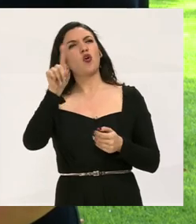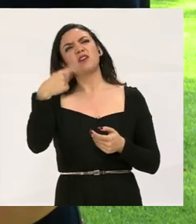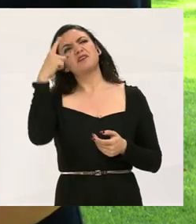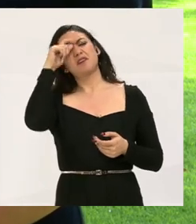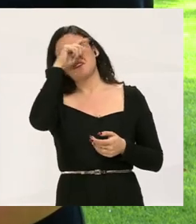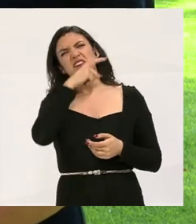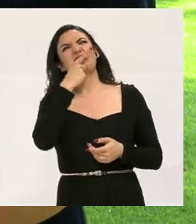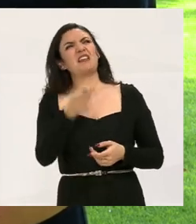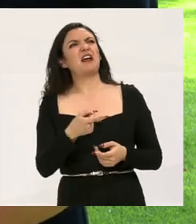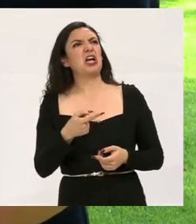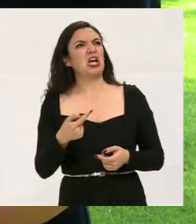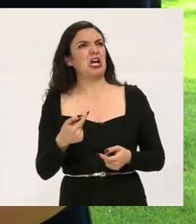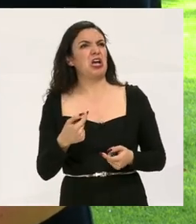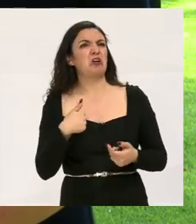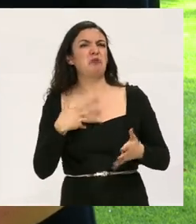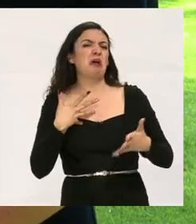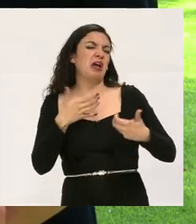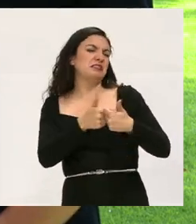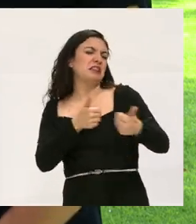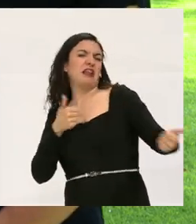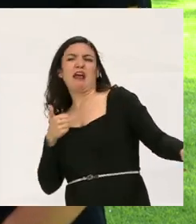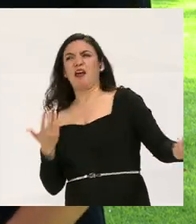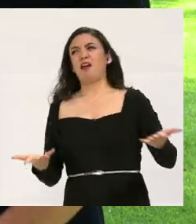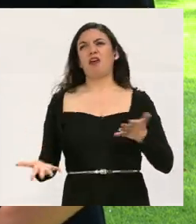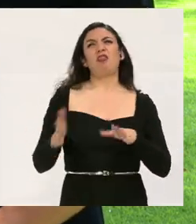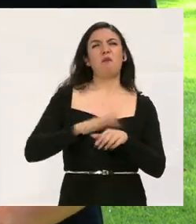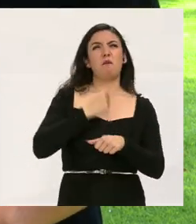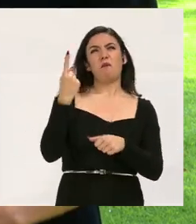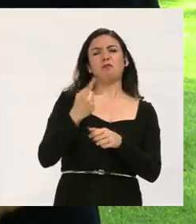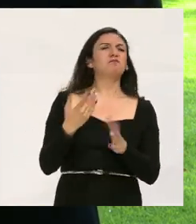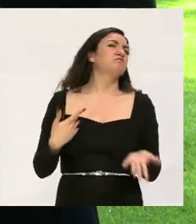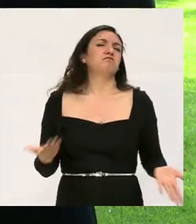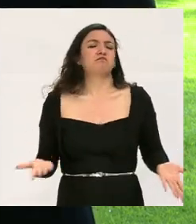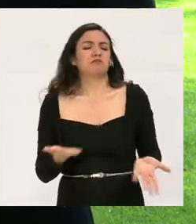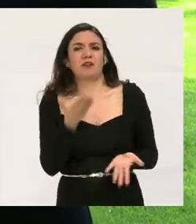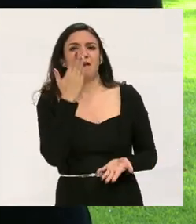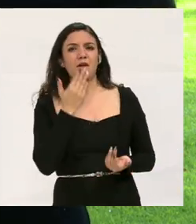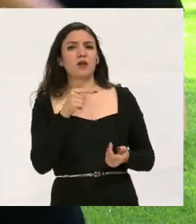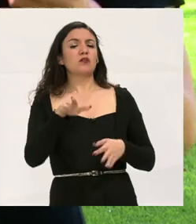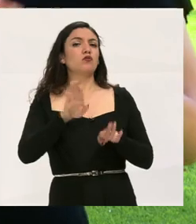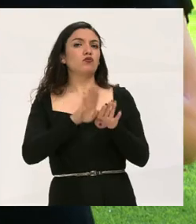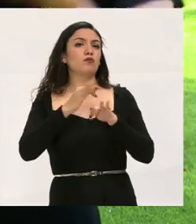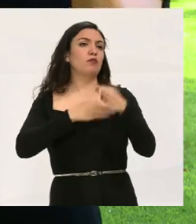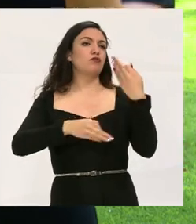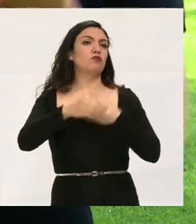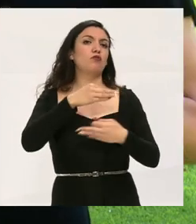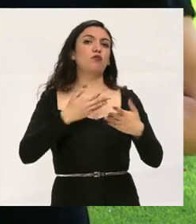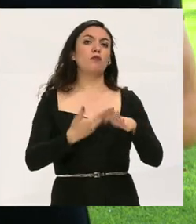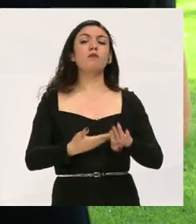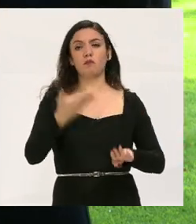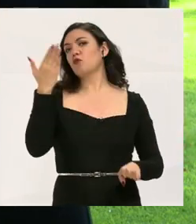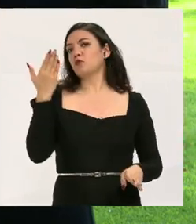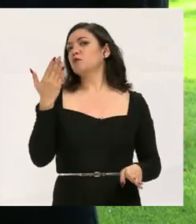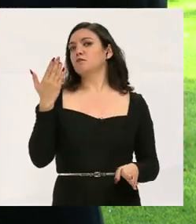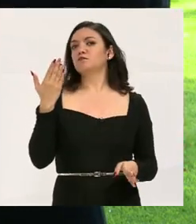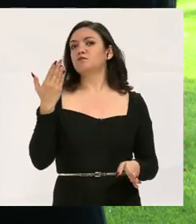no ha sido conflicto que diga, yo estoy aislado, porque, pues, no, ha sido todo muy, pues,